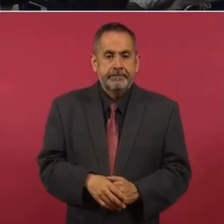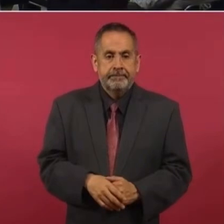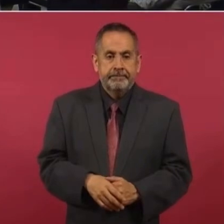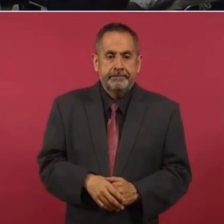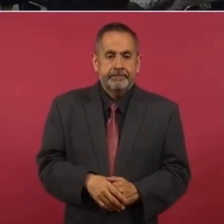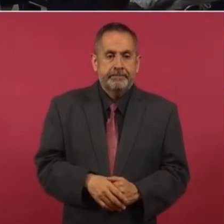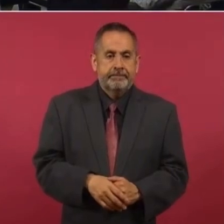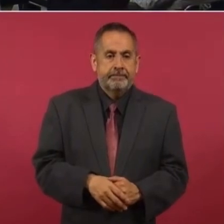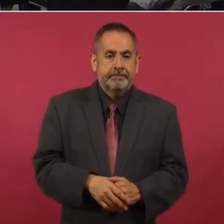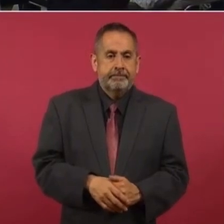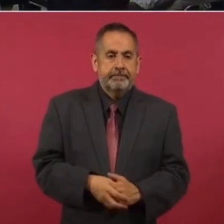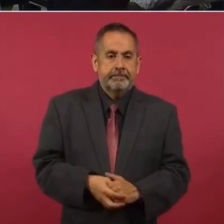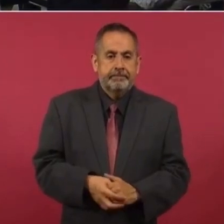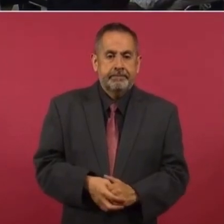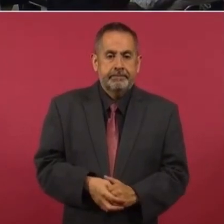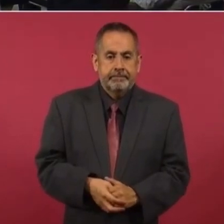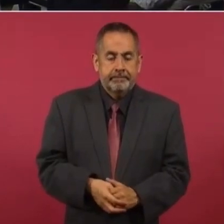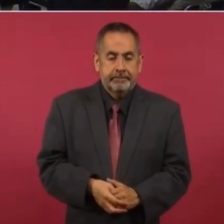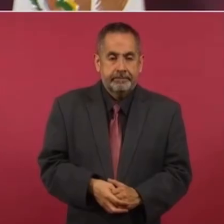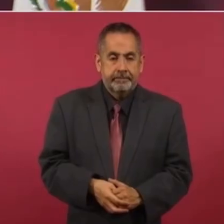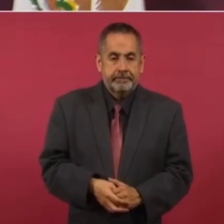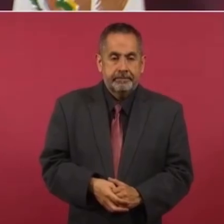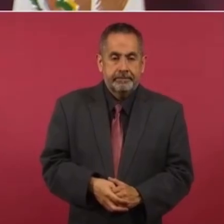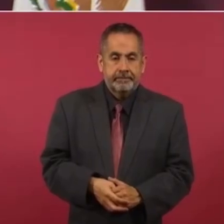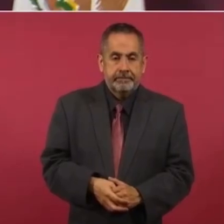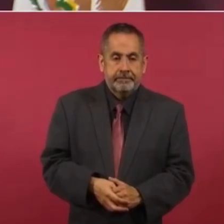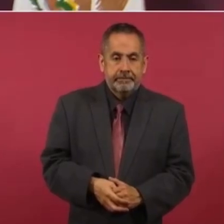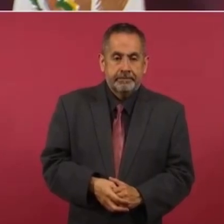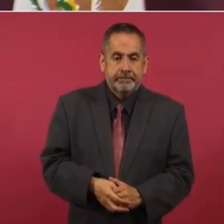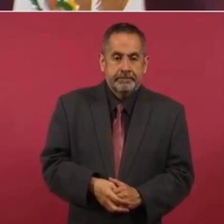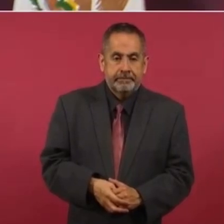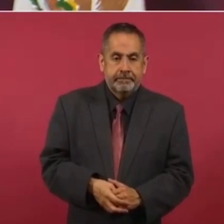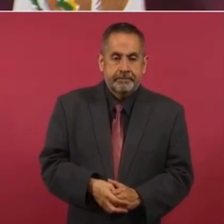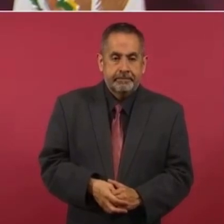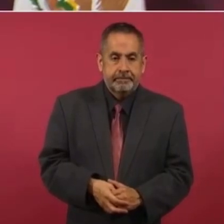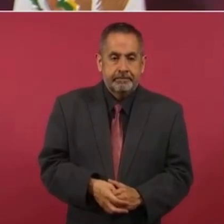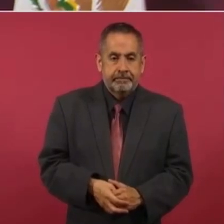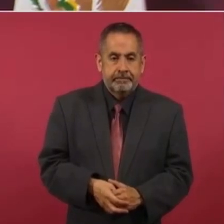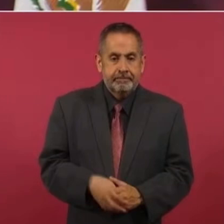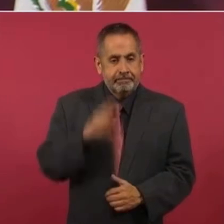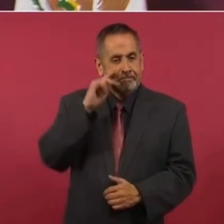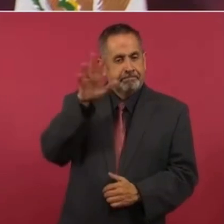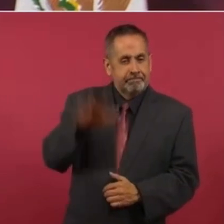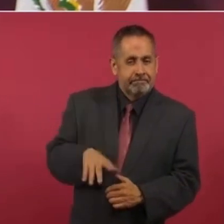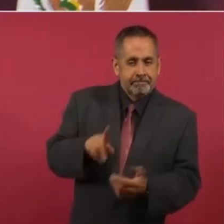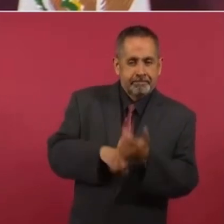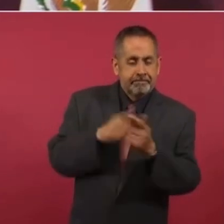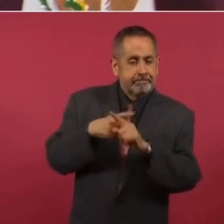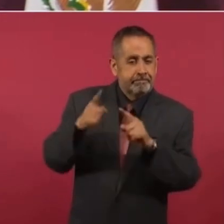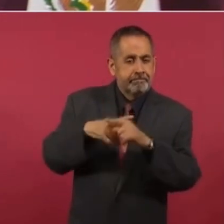pues aquí están todas las empresas.